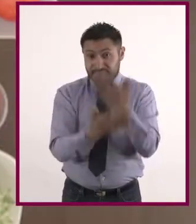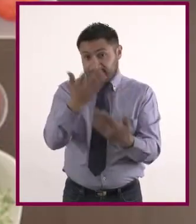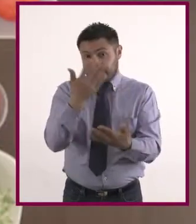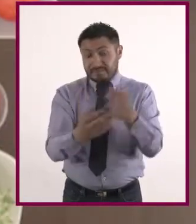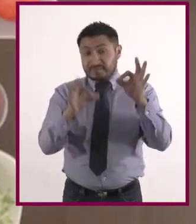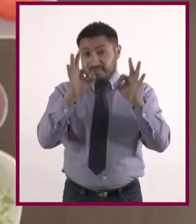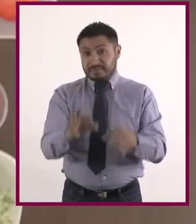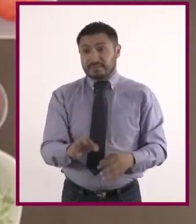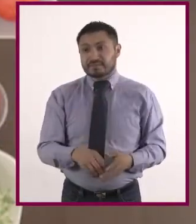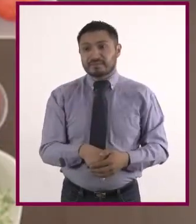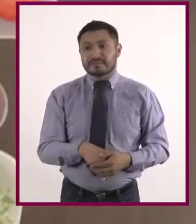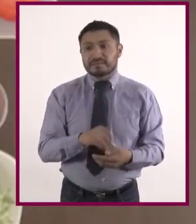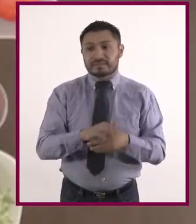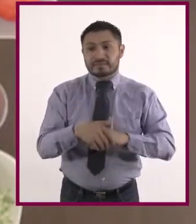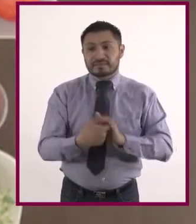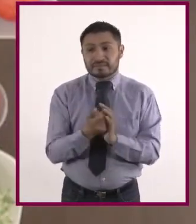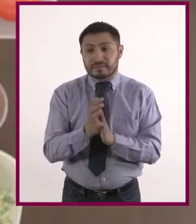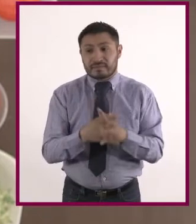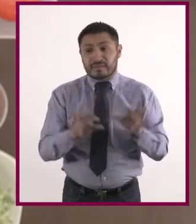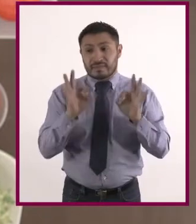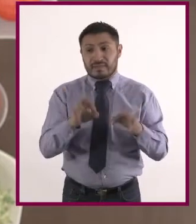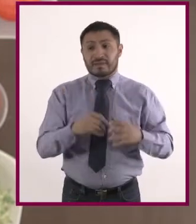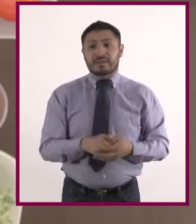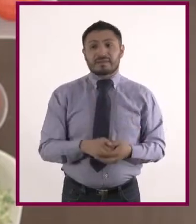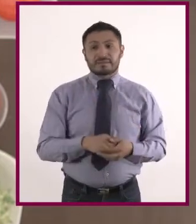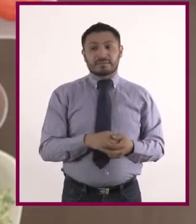Y para que no quede tan pegajosa, la rebozamos.